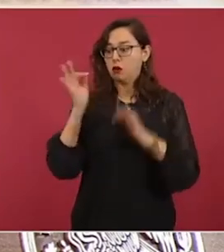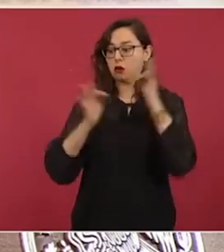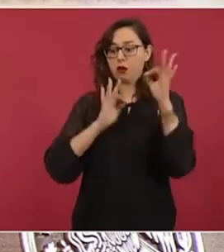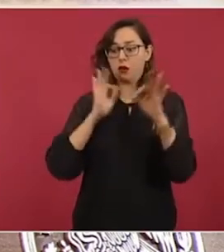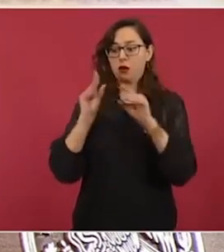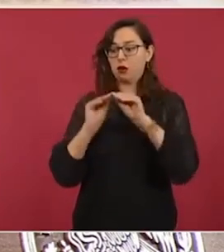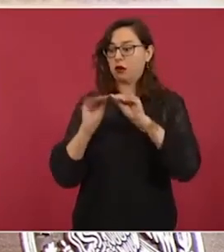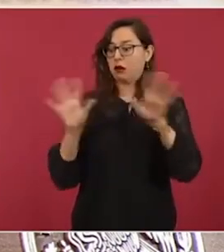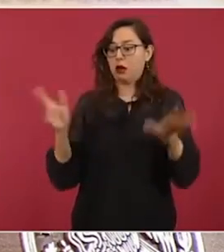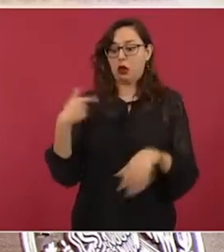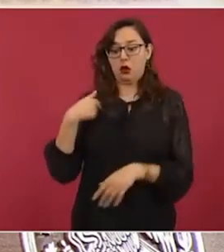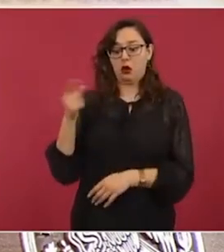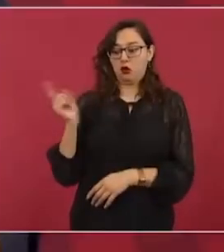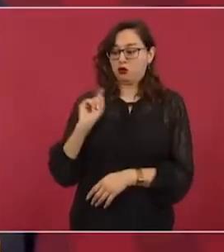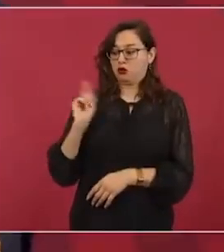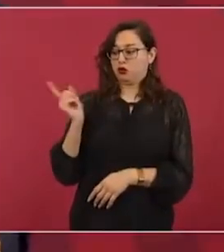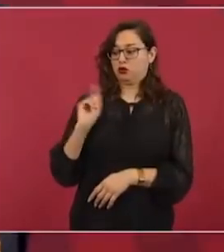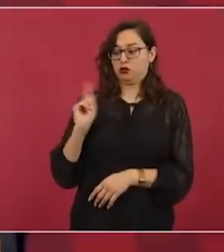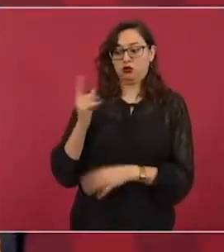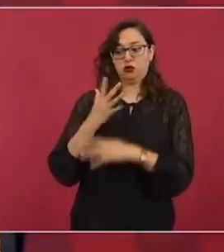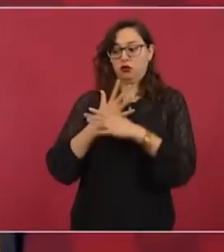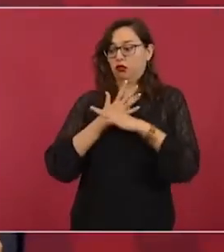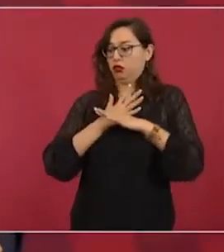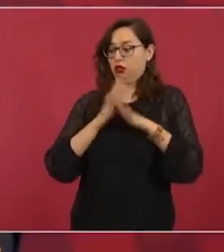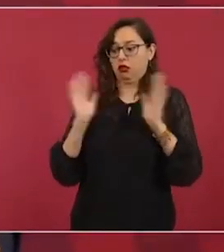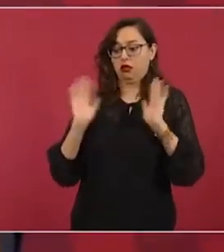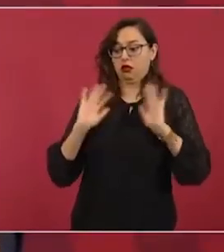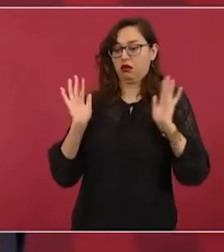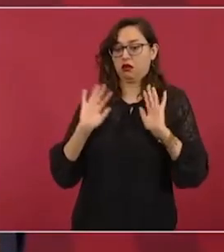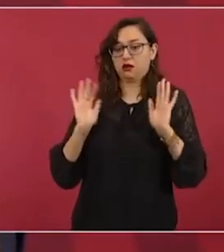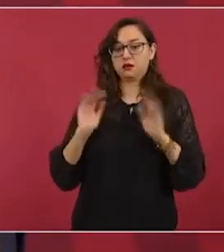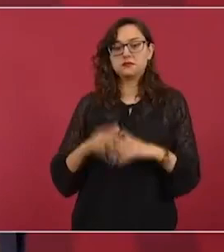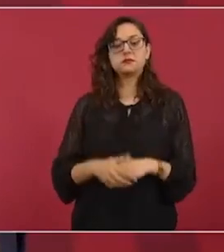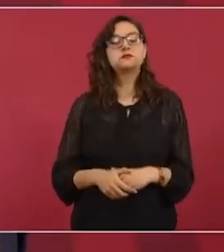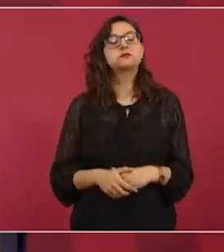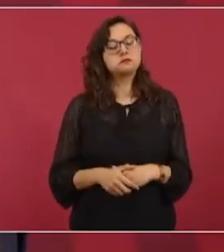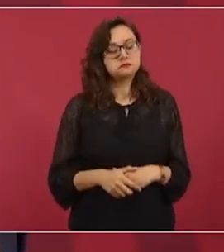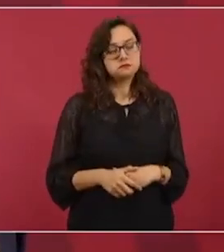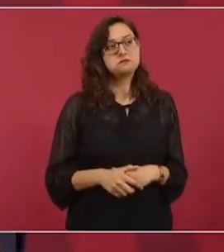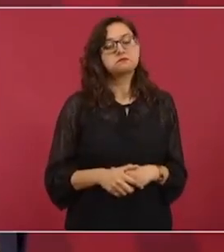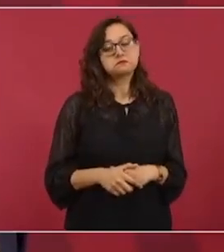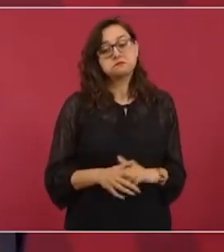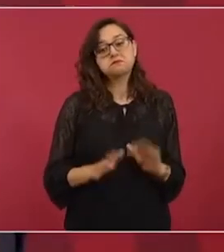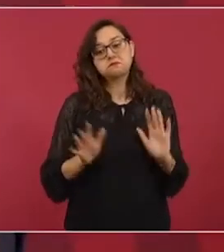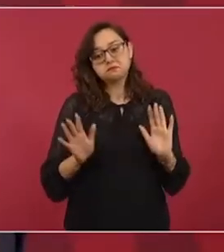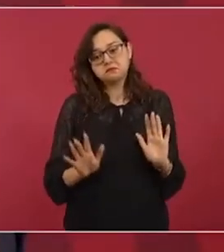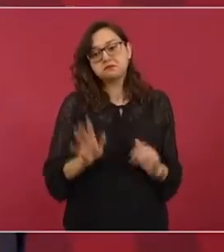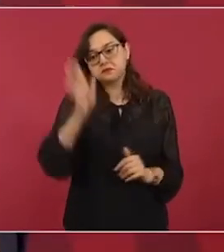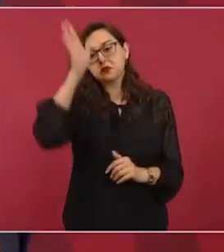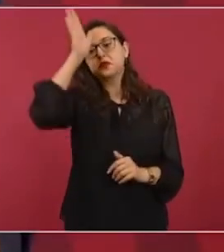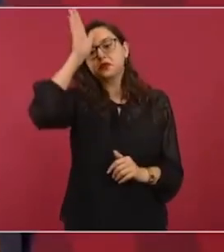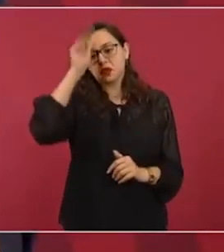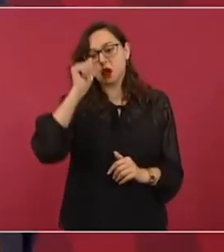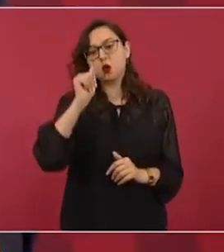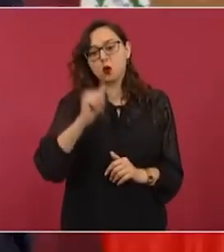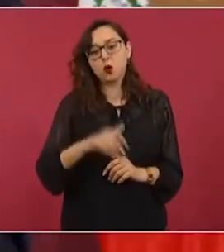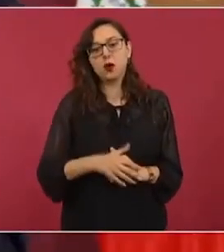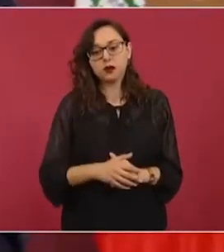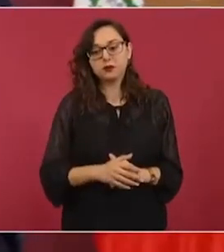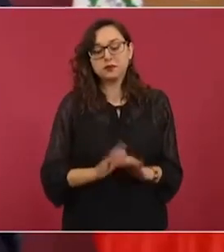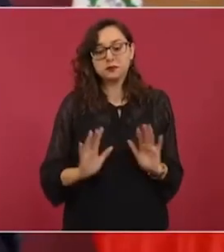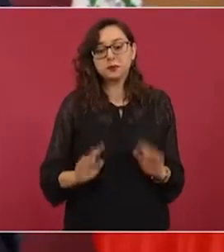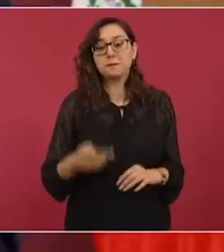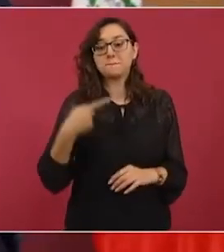y está en las redes, y puede ser apócrifo, pero es lo más cercano a su